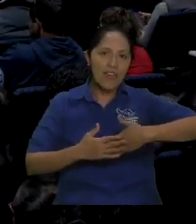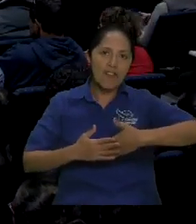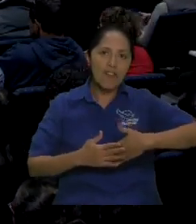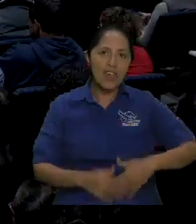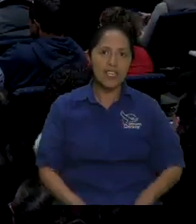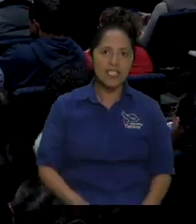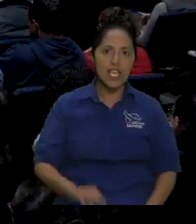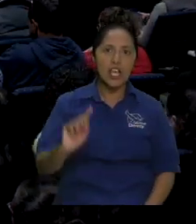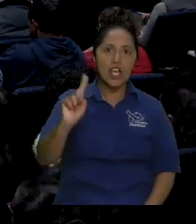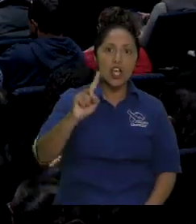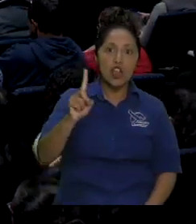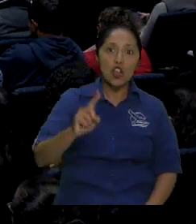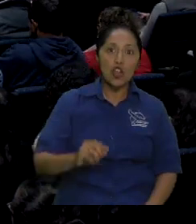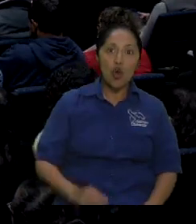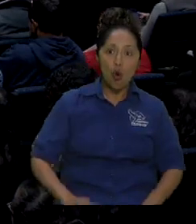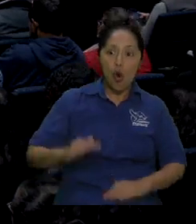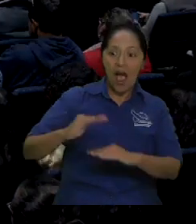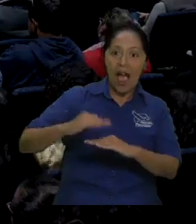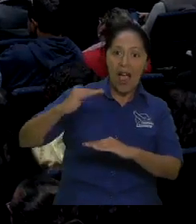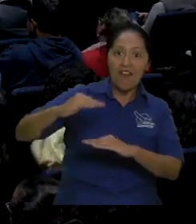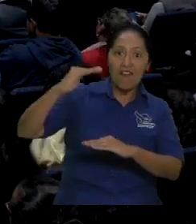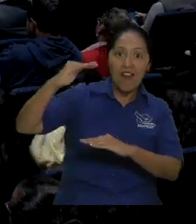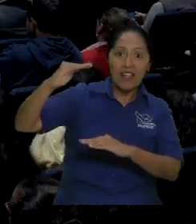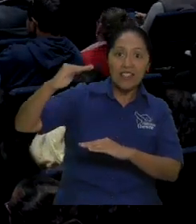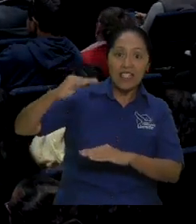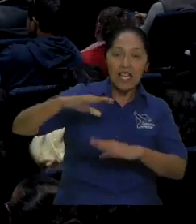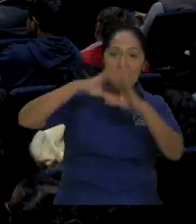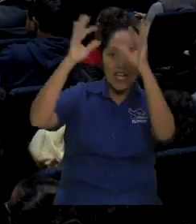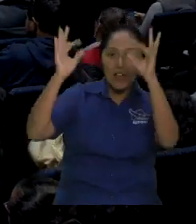competencia a quien es más grande y a quien siguen